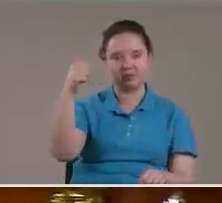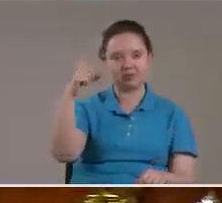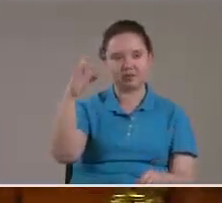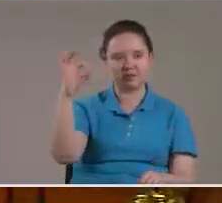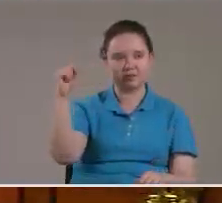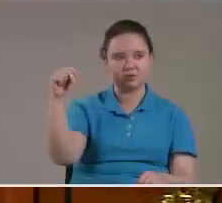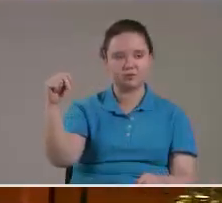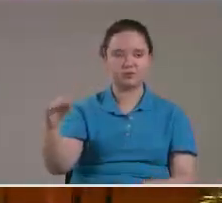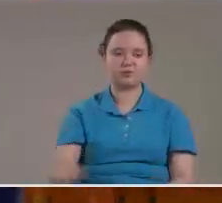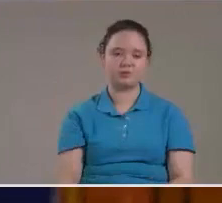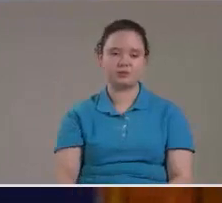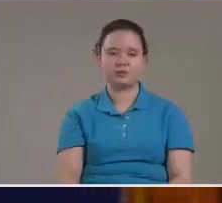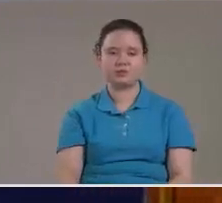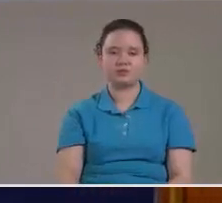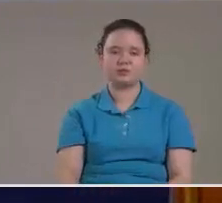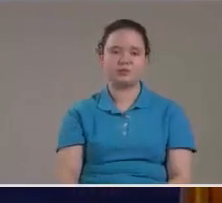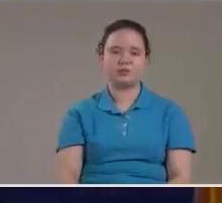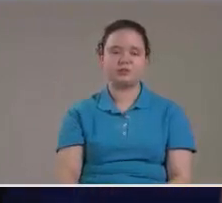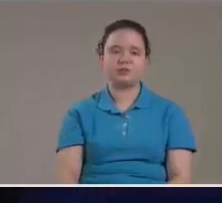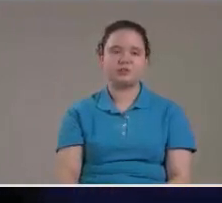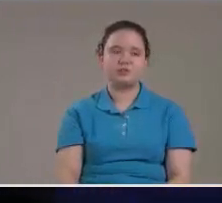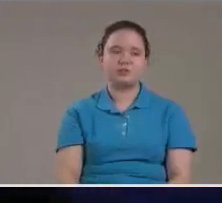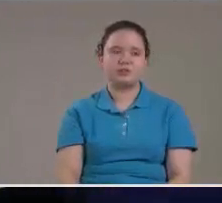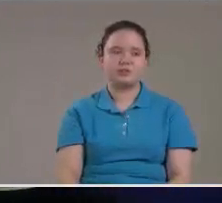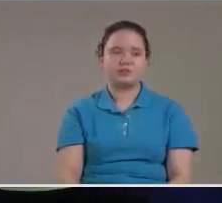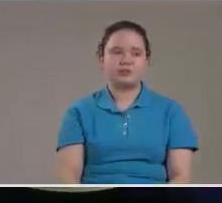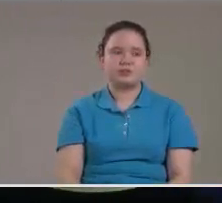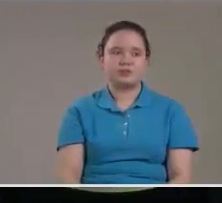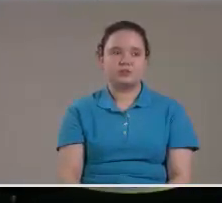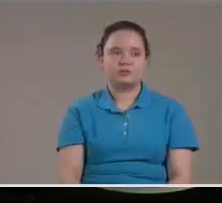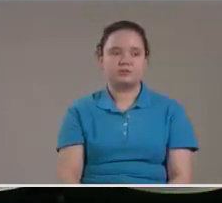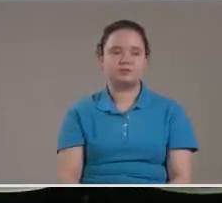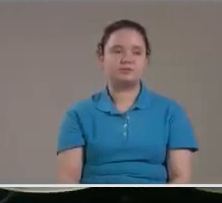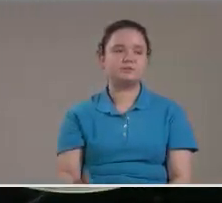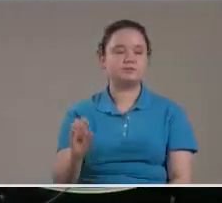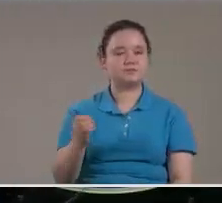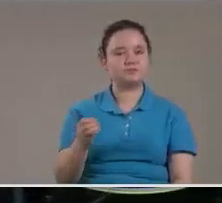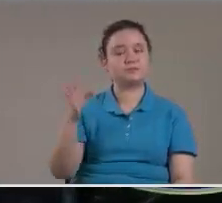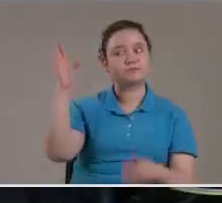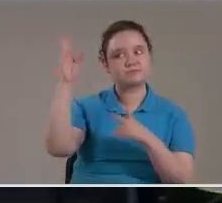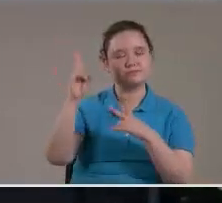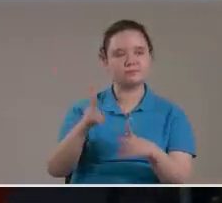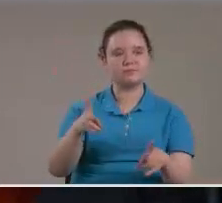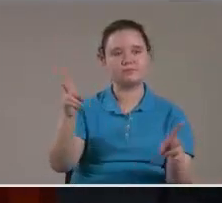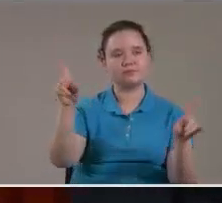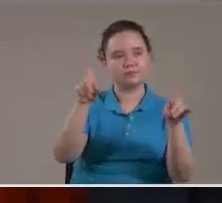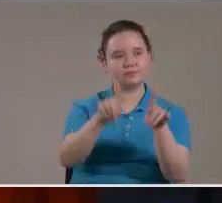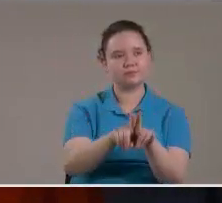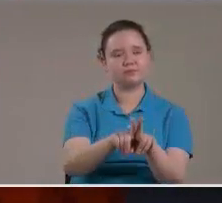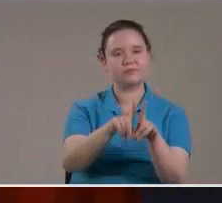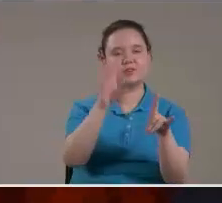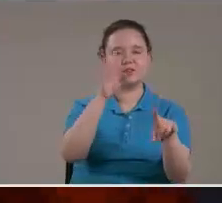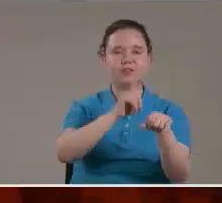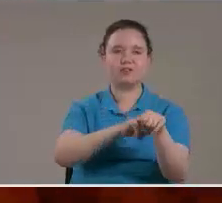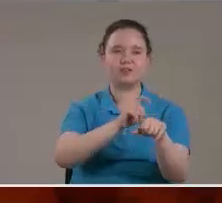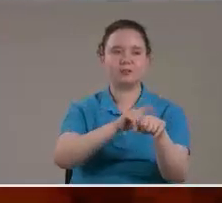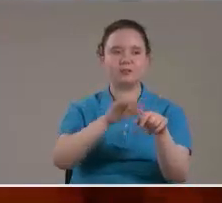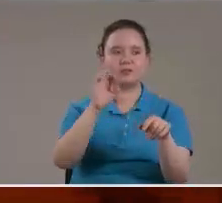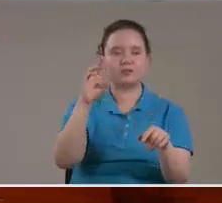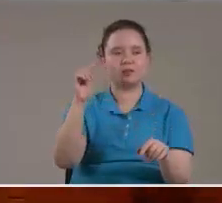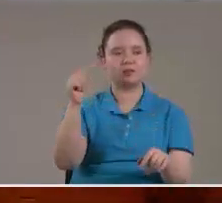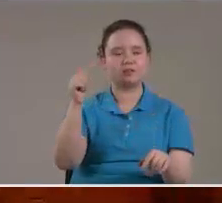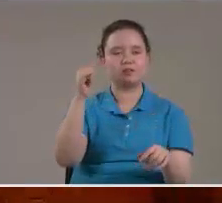calentamiento global La polución Que vino Juntamente Con la época La era